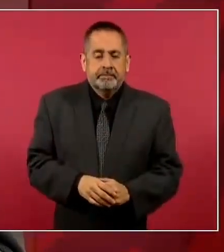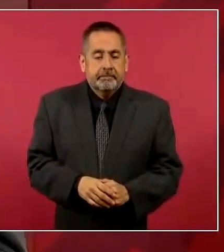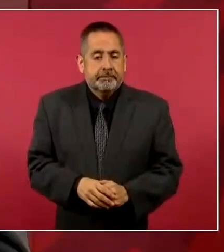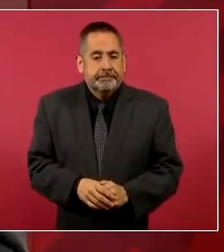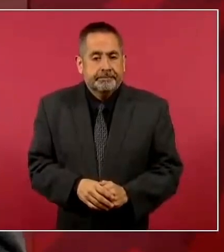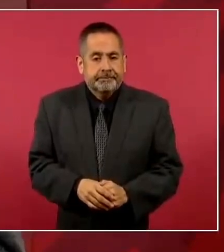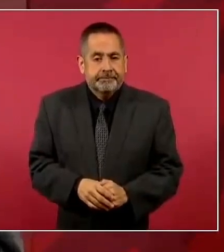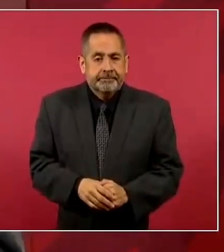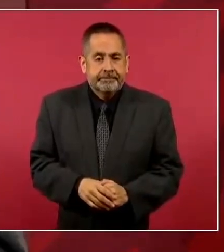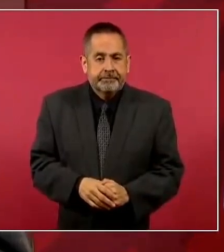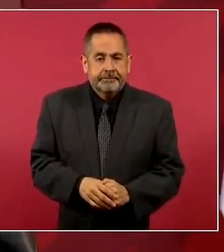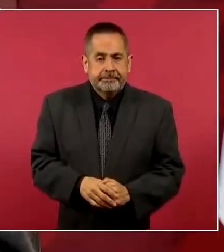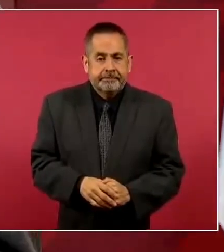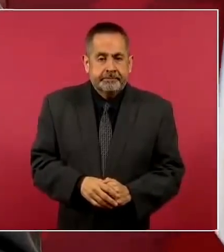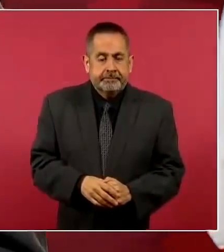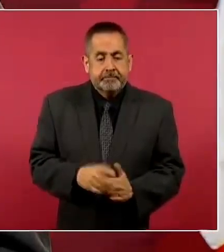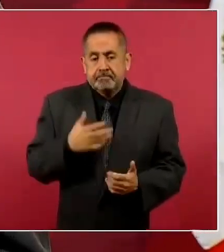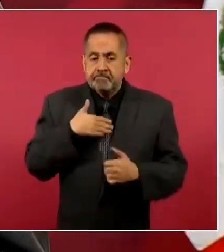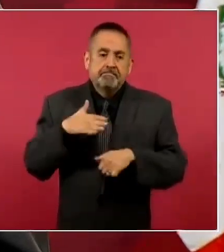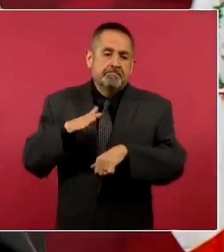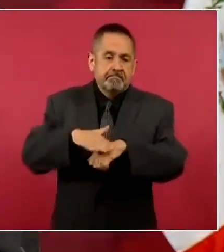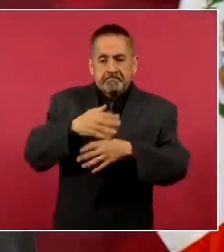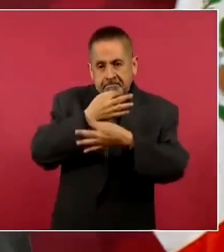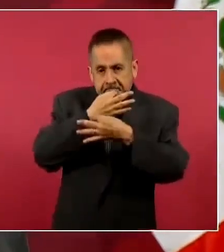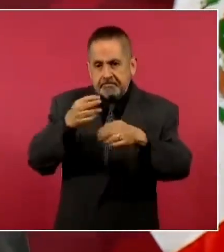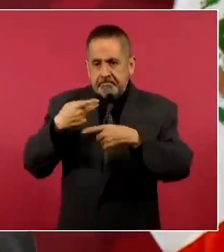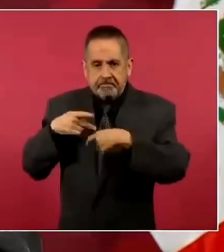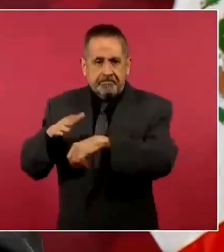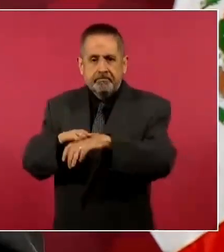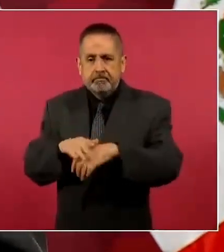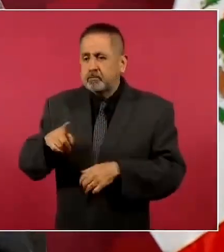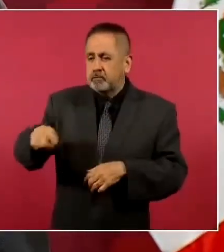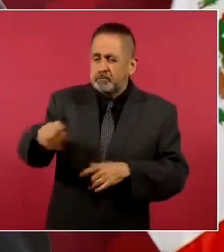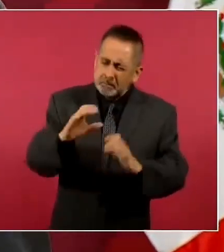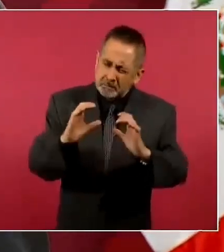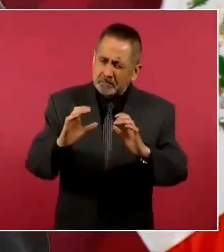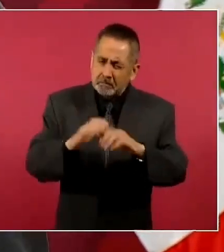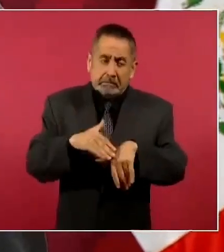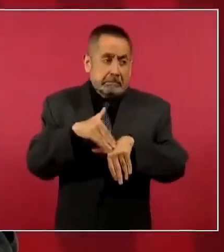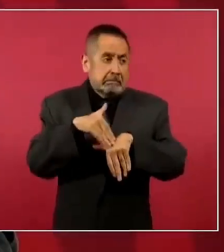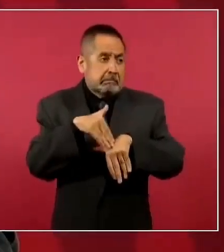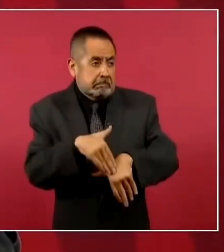le digo a la gente que no se dejen manipular,